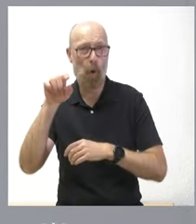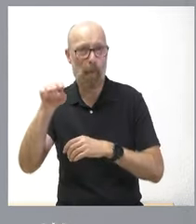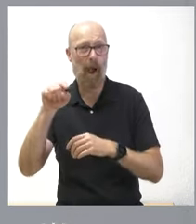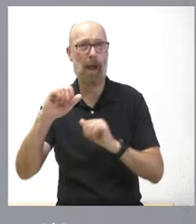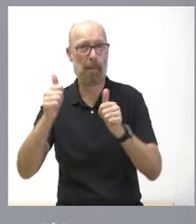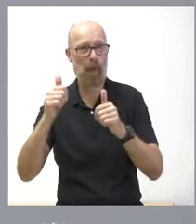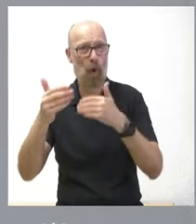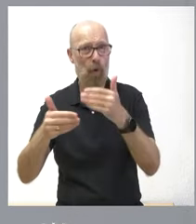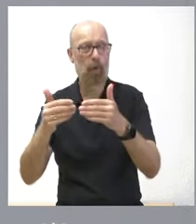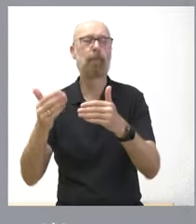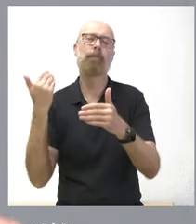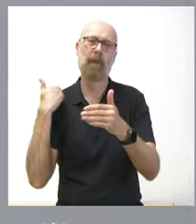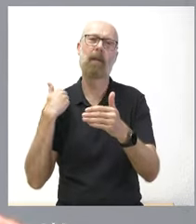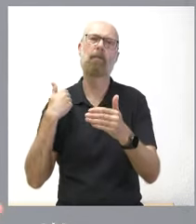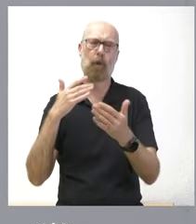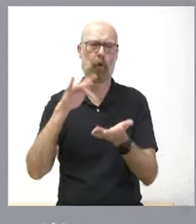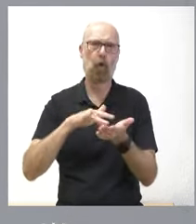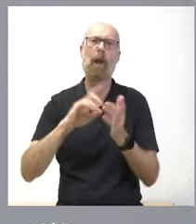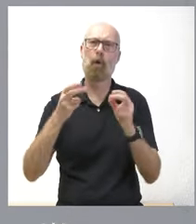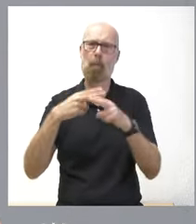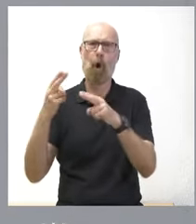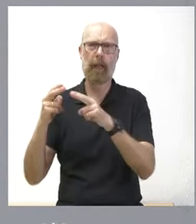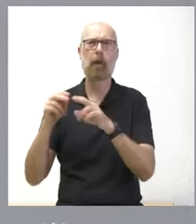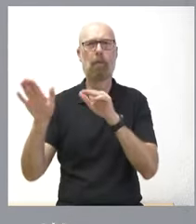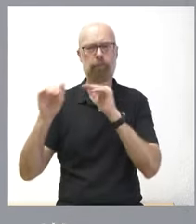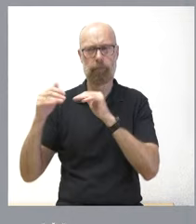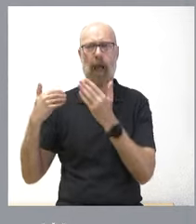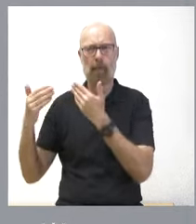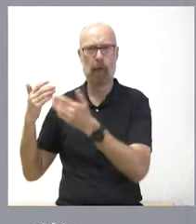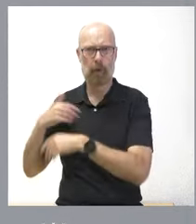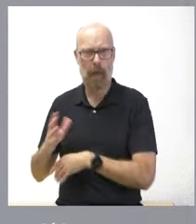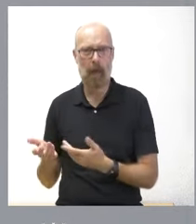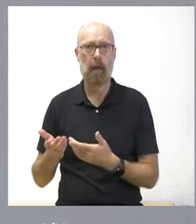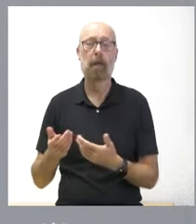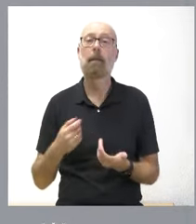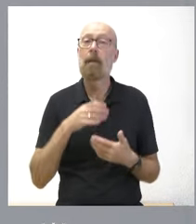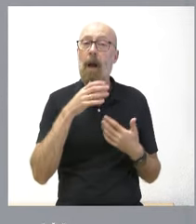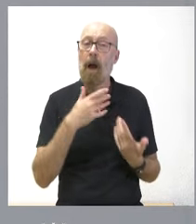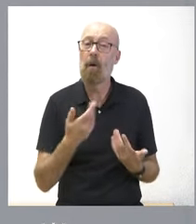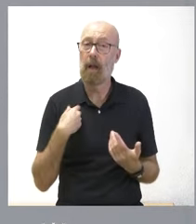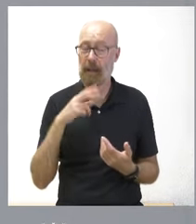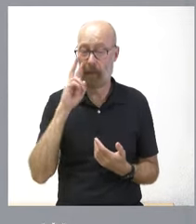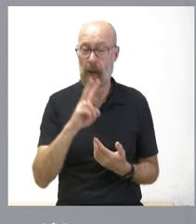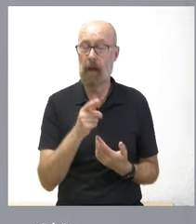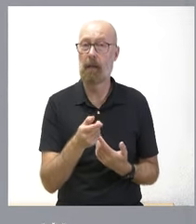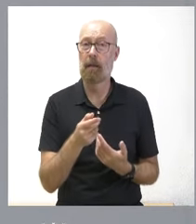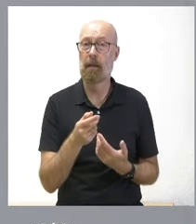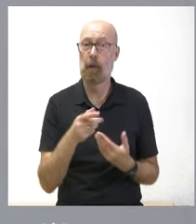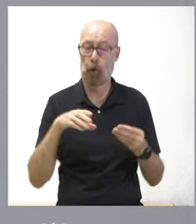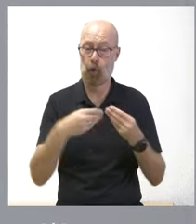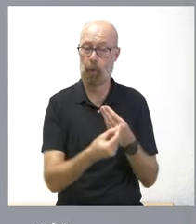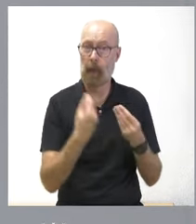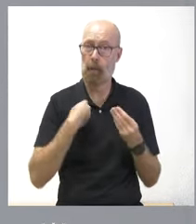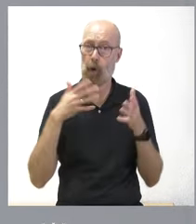convocatoria a todos los partidos políticos, porque es un asunto importante y que íbamos señalando. Hoy, si ven ustedes en la propia documentación del